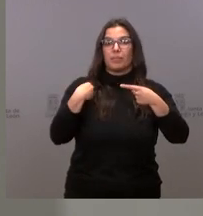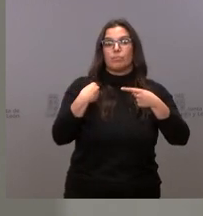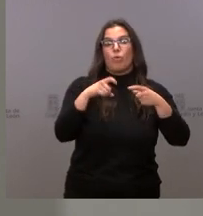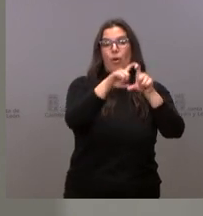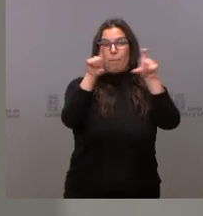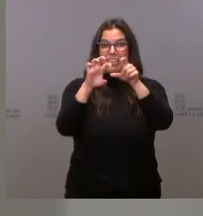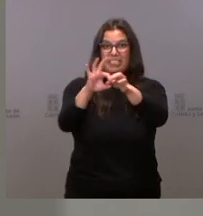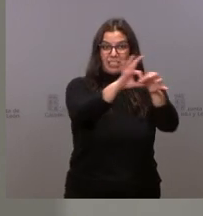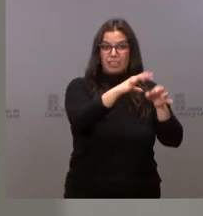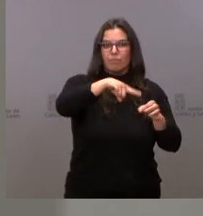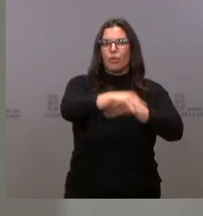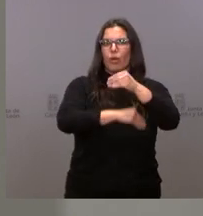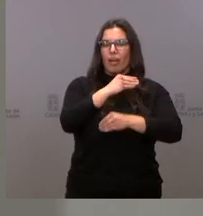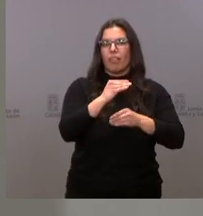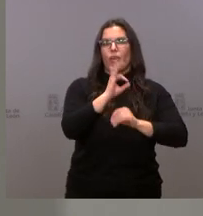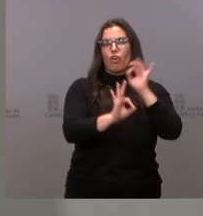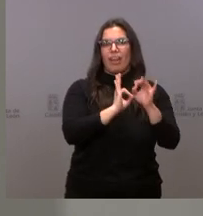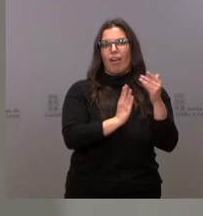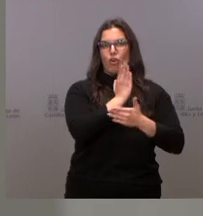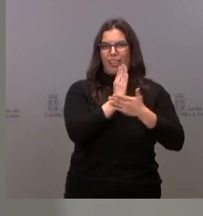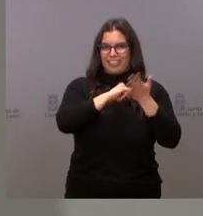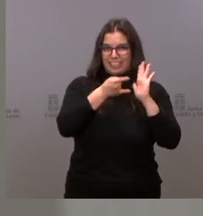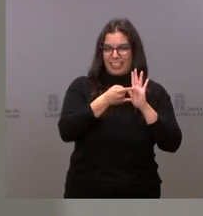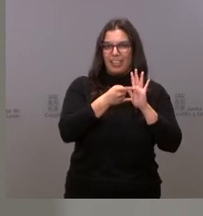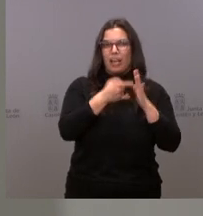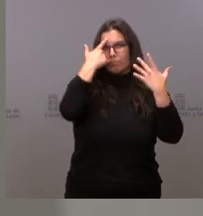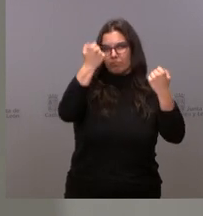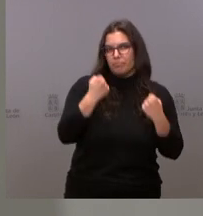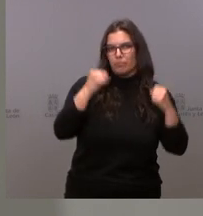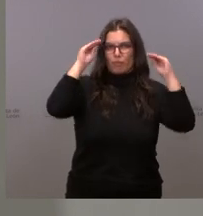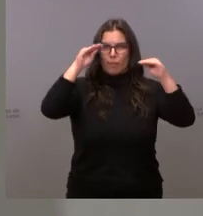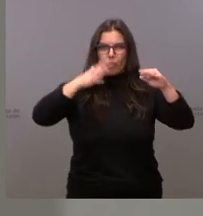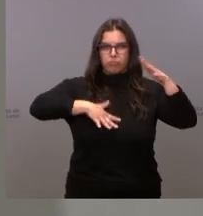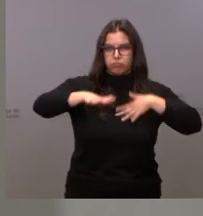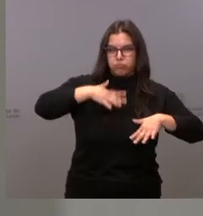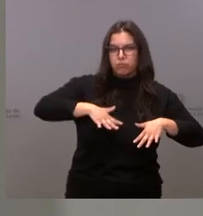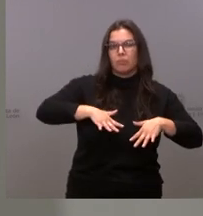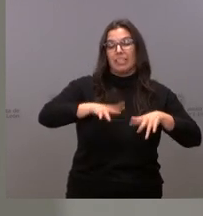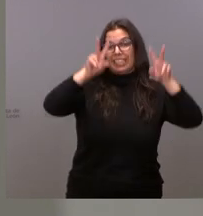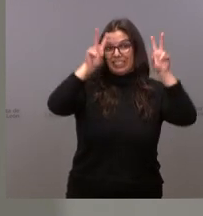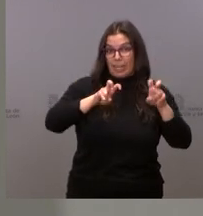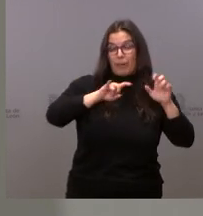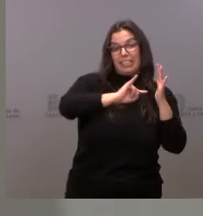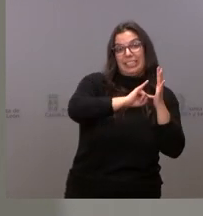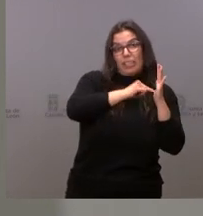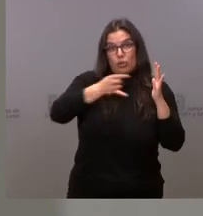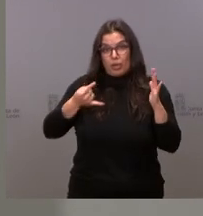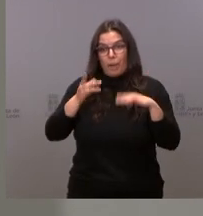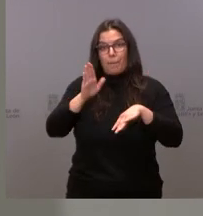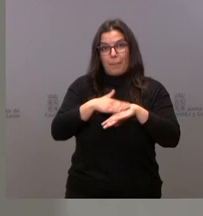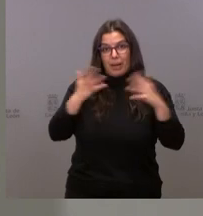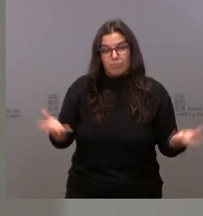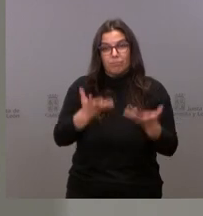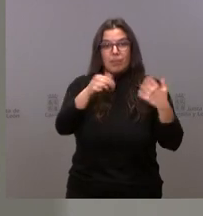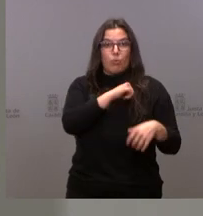organizar jornadas técnicas especializadas de formación y mentorización bajo la temática de tecnologías para promover la